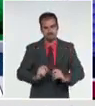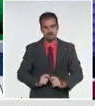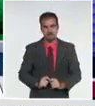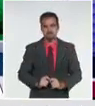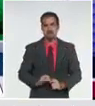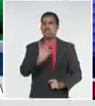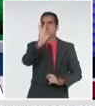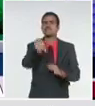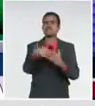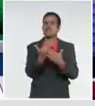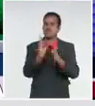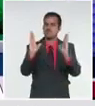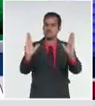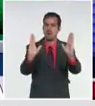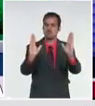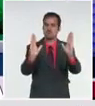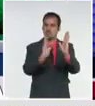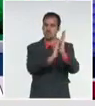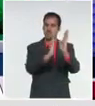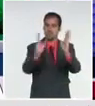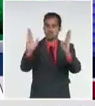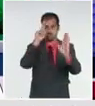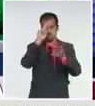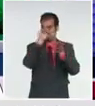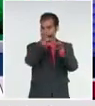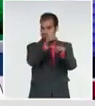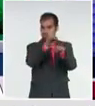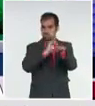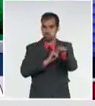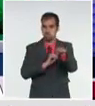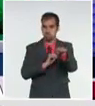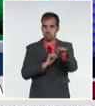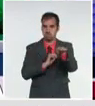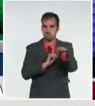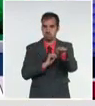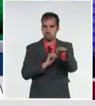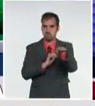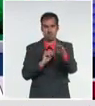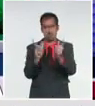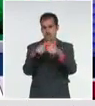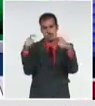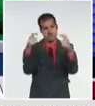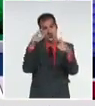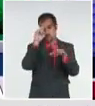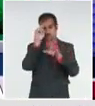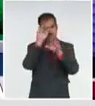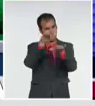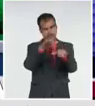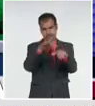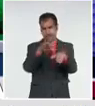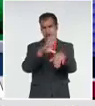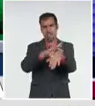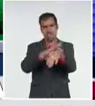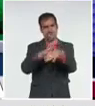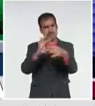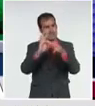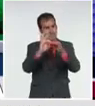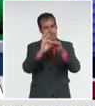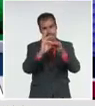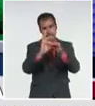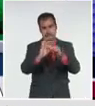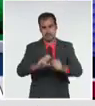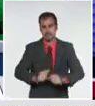días ingresada, de ella una parte del tiempo en terapia intensiva, tuvo un grupo de